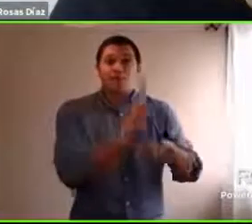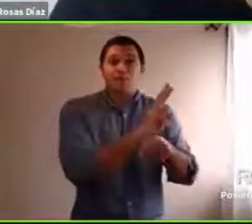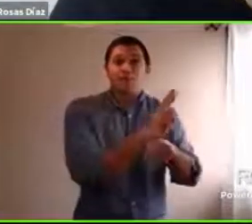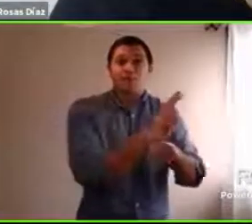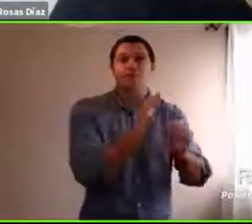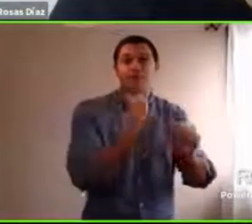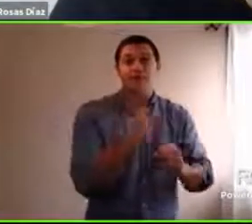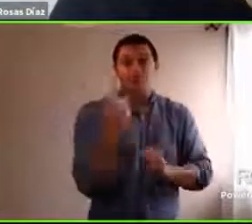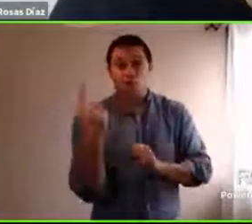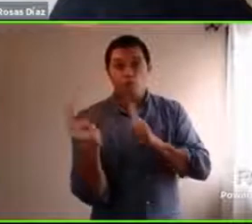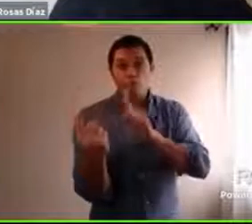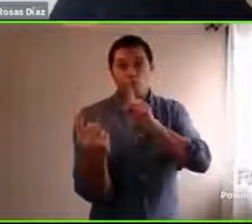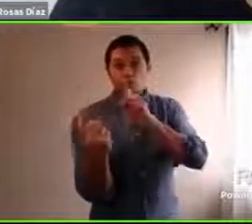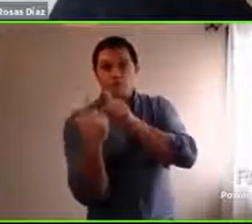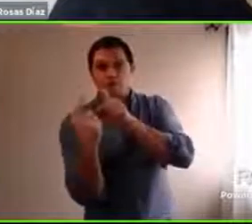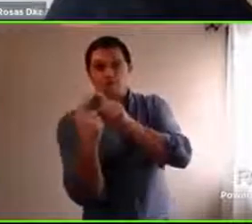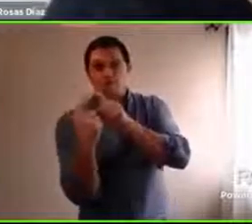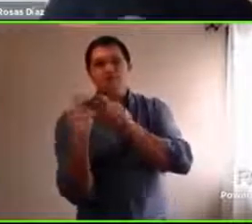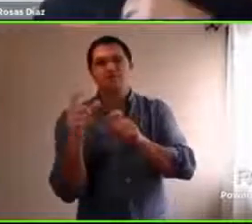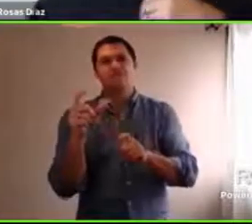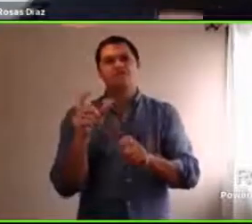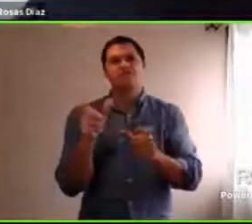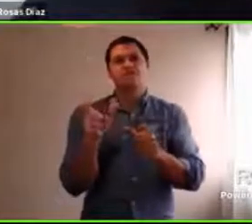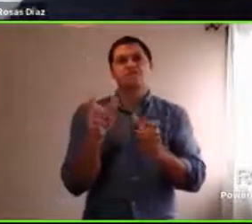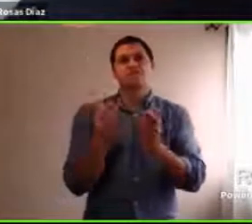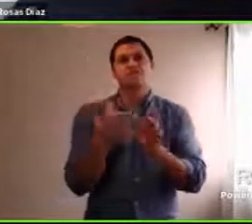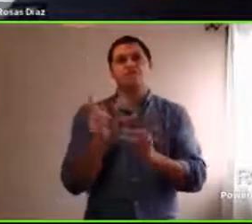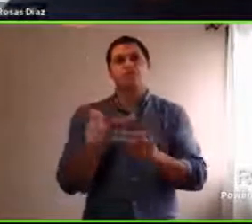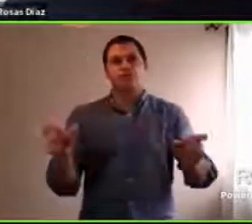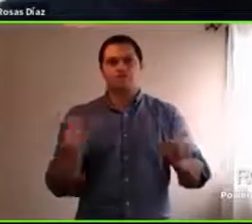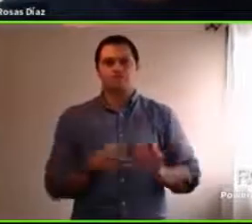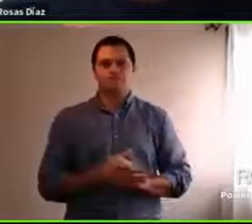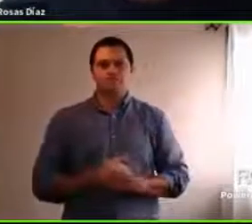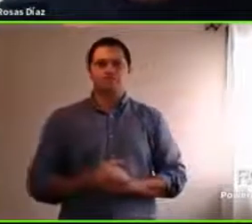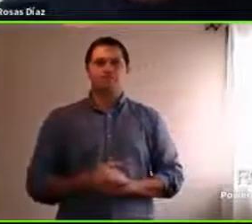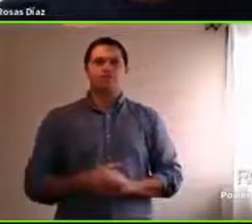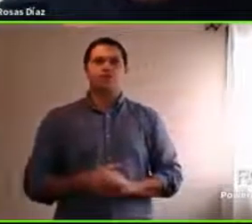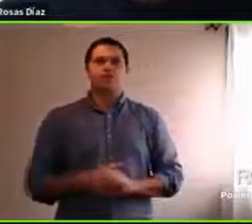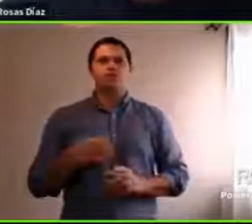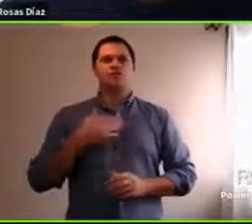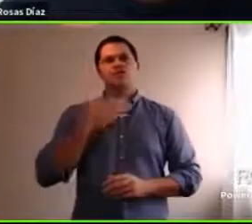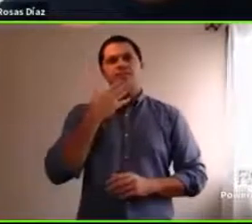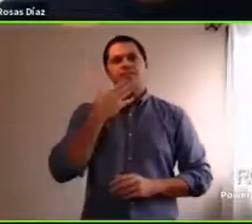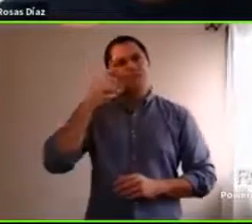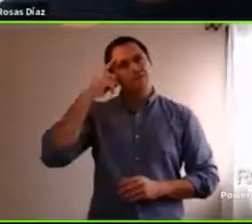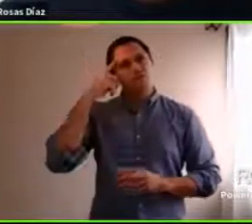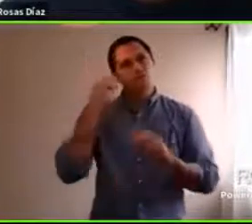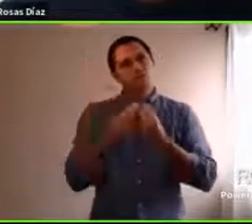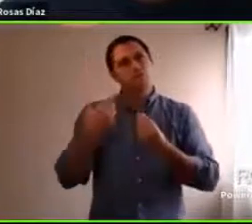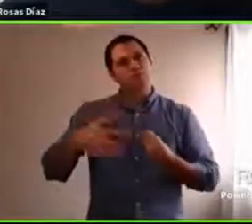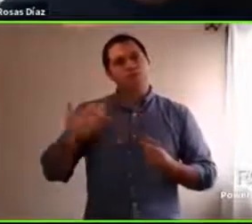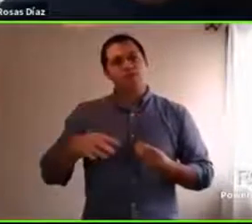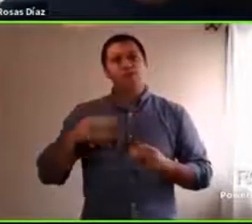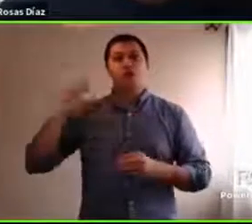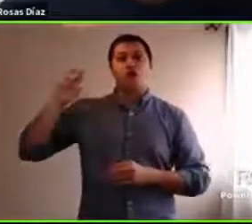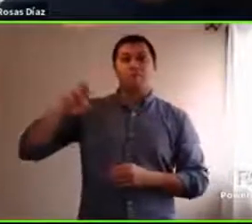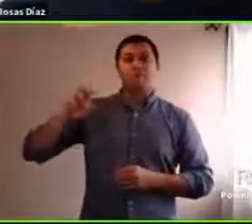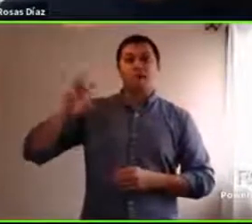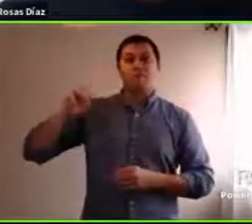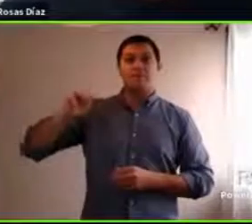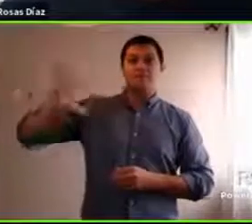va a sumar. A mí me parece importante también incluir a los padres en esta etapa, ¿por qué? Porque